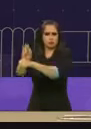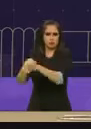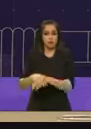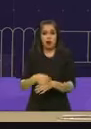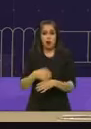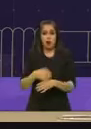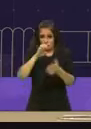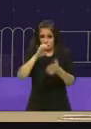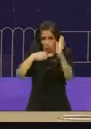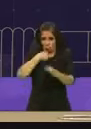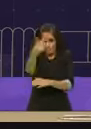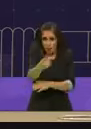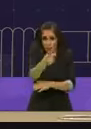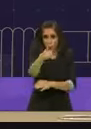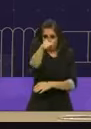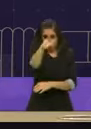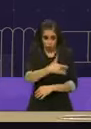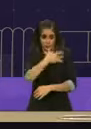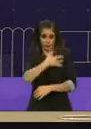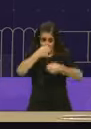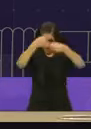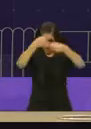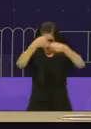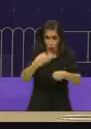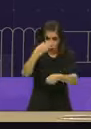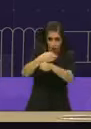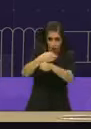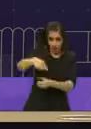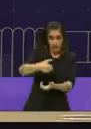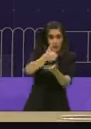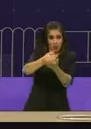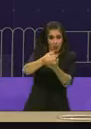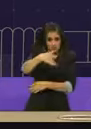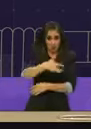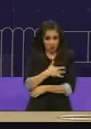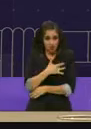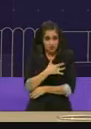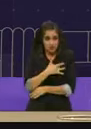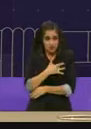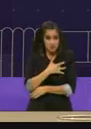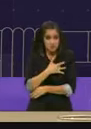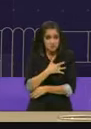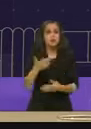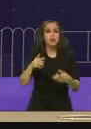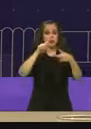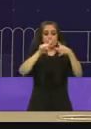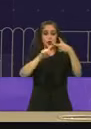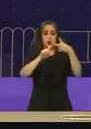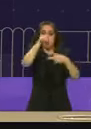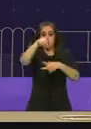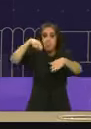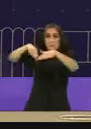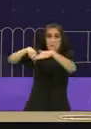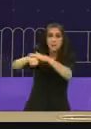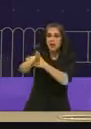sientes más segura. Hoy viajaste mucho más rápido en el metro.